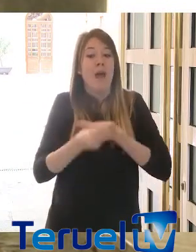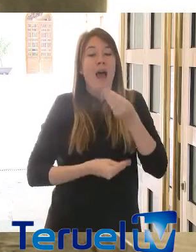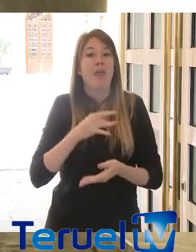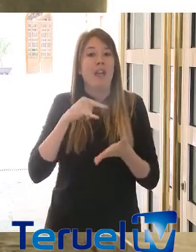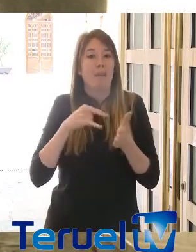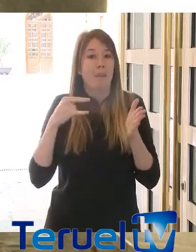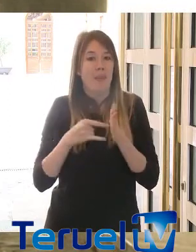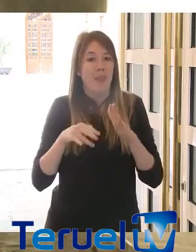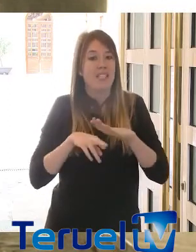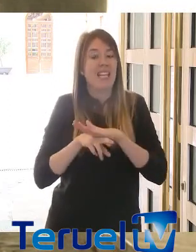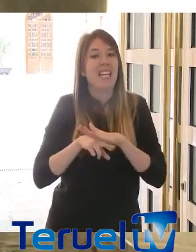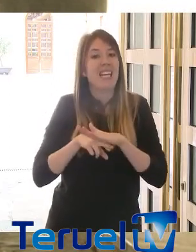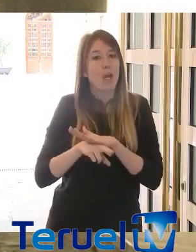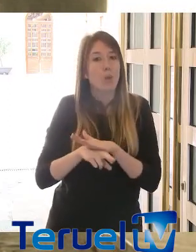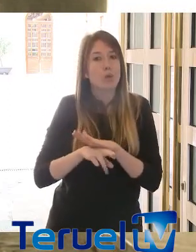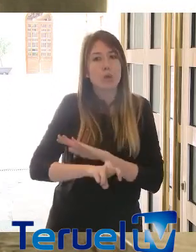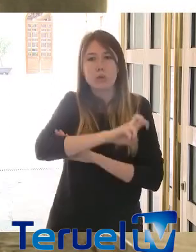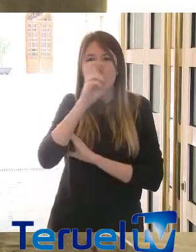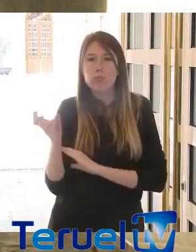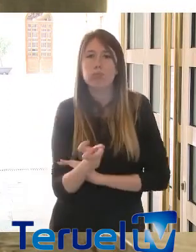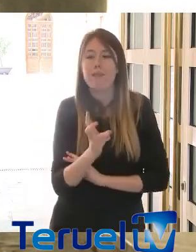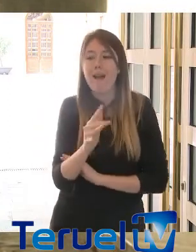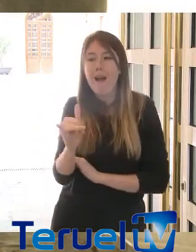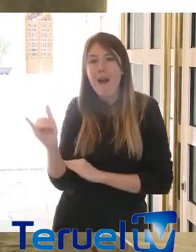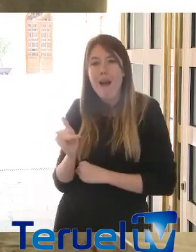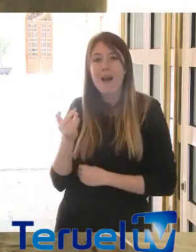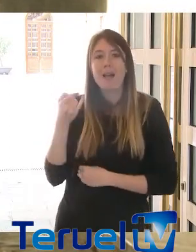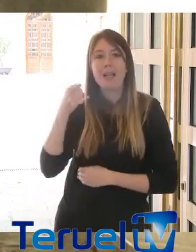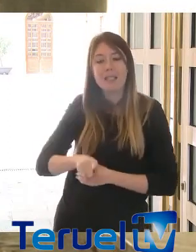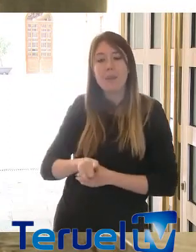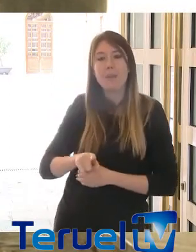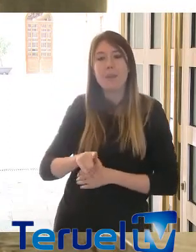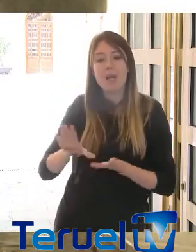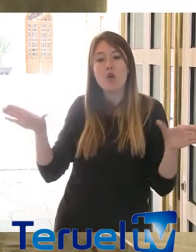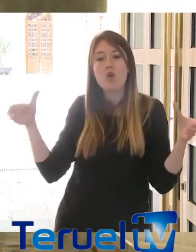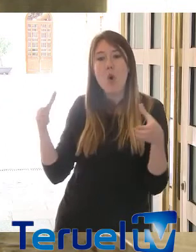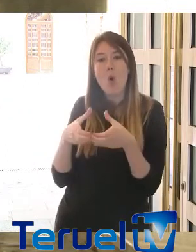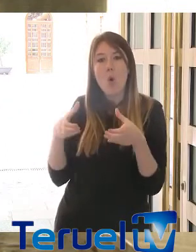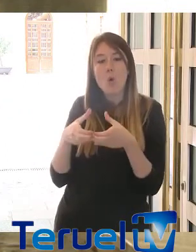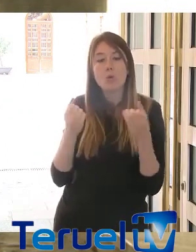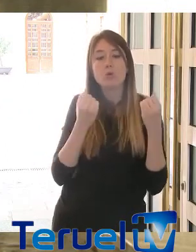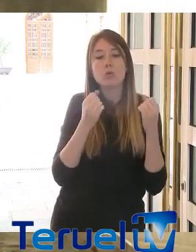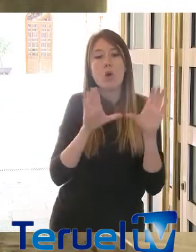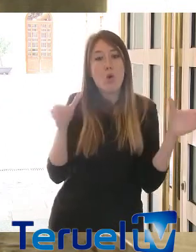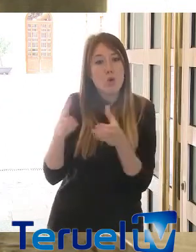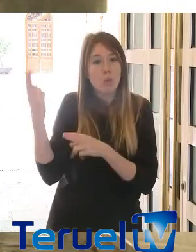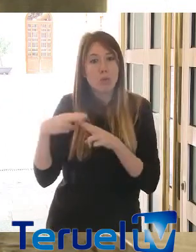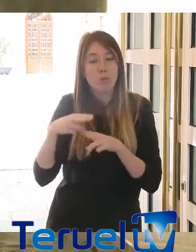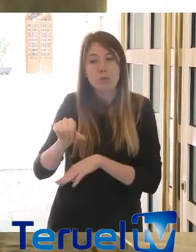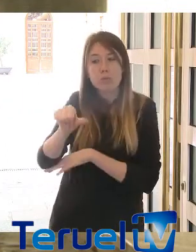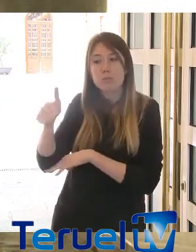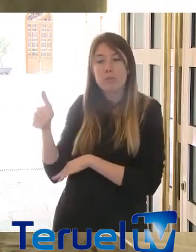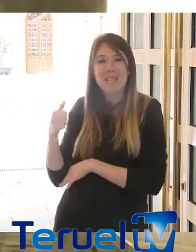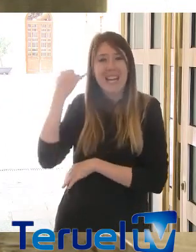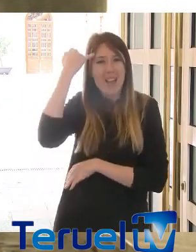con los recursos con los que contamos y con las aportaciones del conjunto de fuerzas políticas, dejando al lado